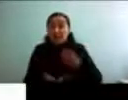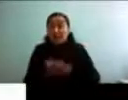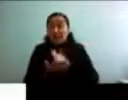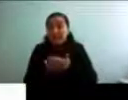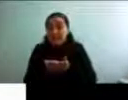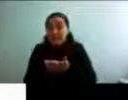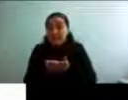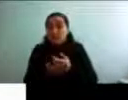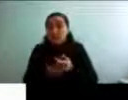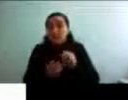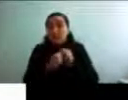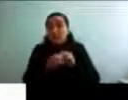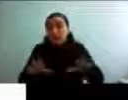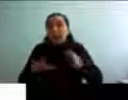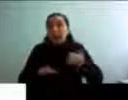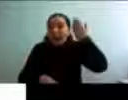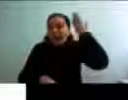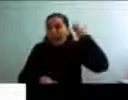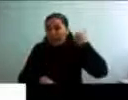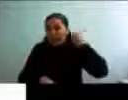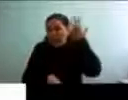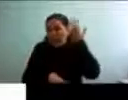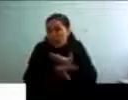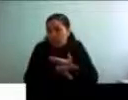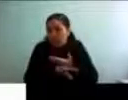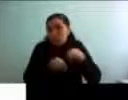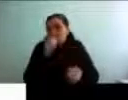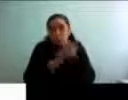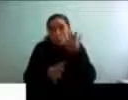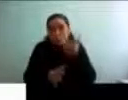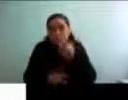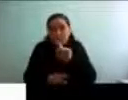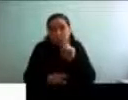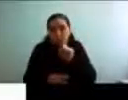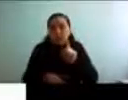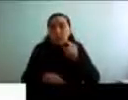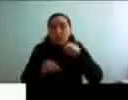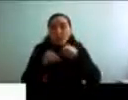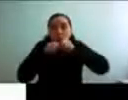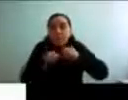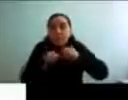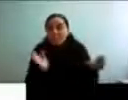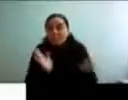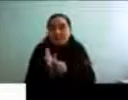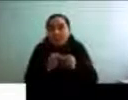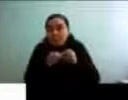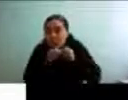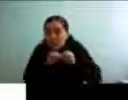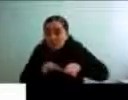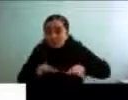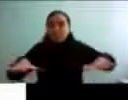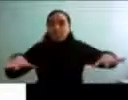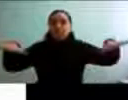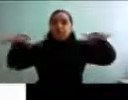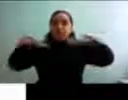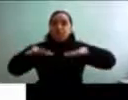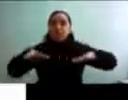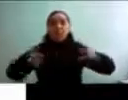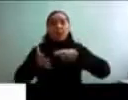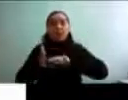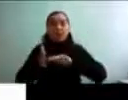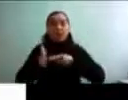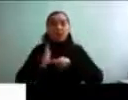masiva porque ha existido hace mucho tiempo, esto no es algo nuevo, pero esto se ha masificado por causa de la emergencia que estamos viviendo